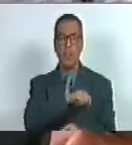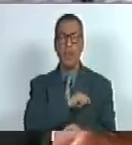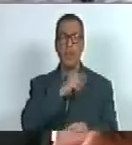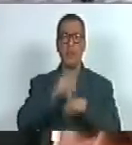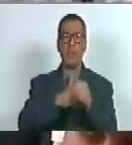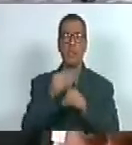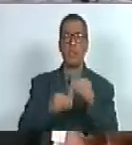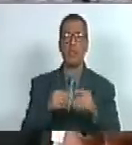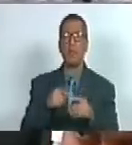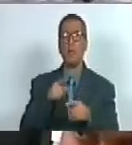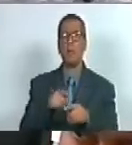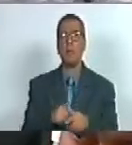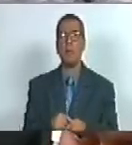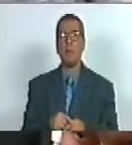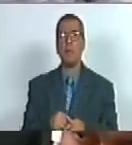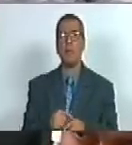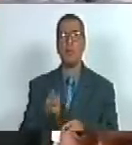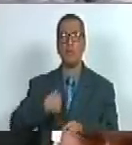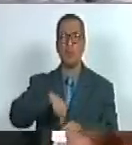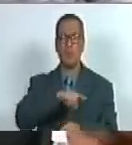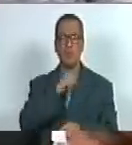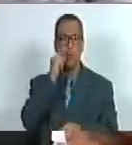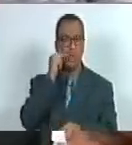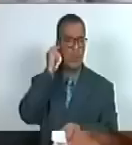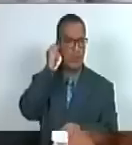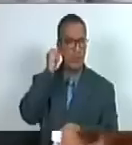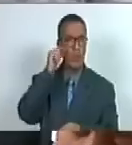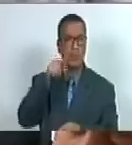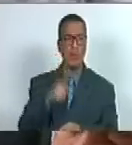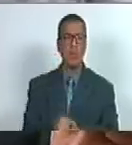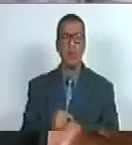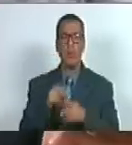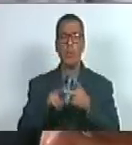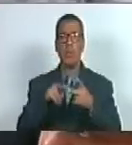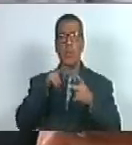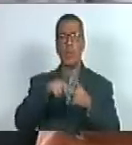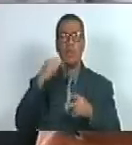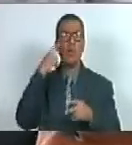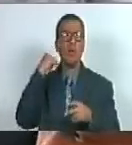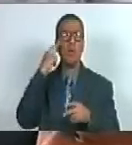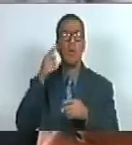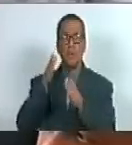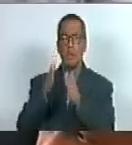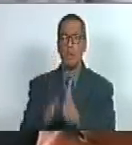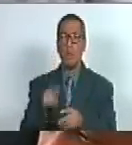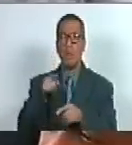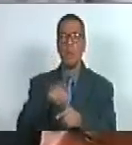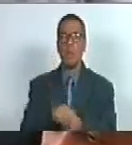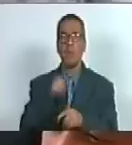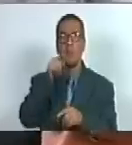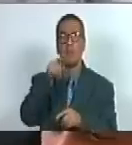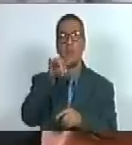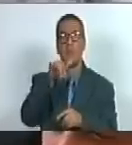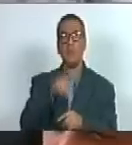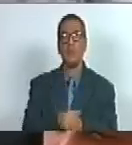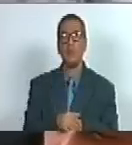asumían católicos nosotras y nosotras los y las afrodescendientes de este